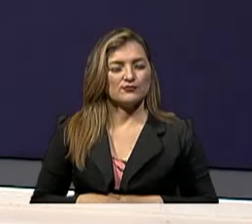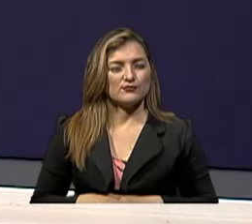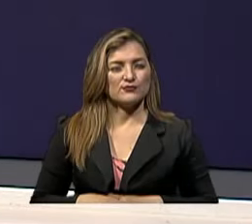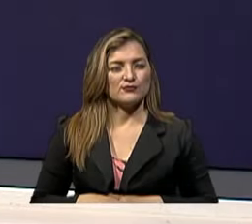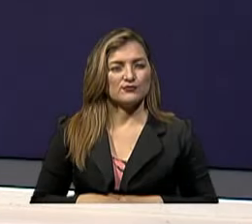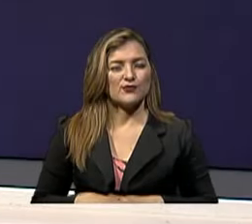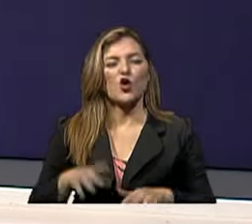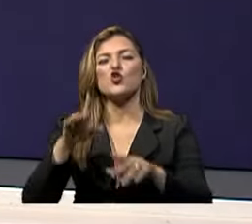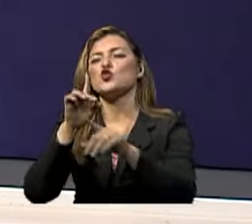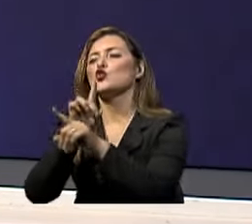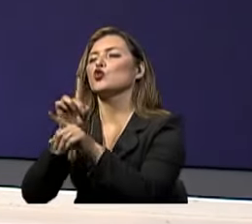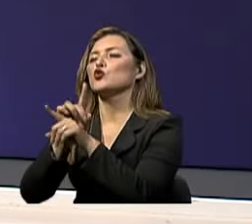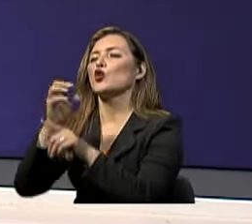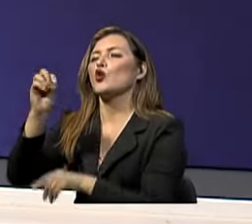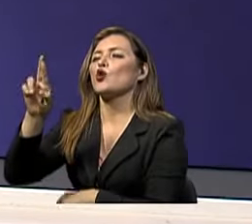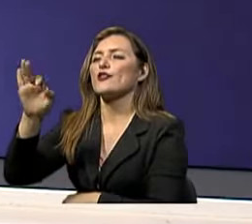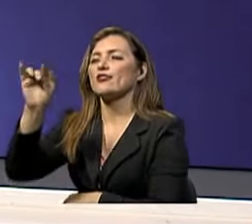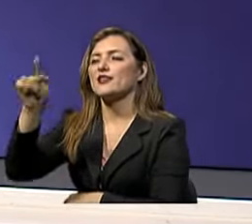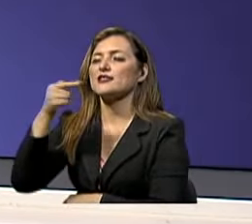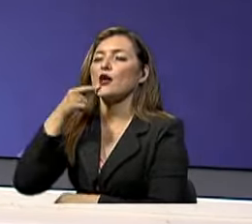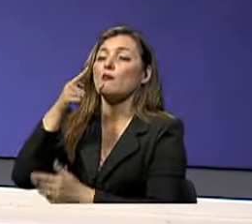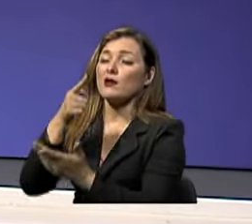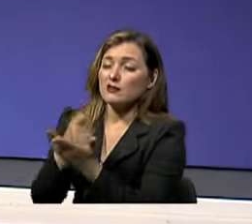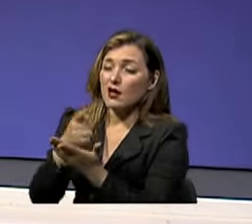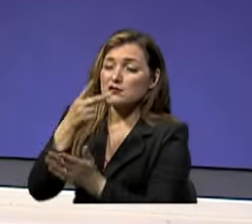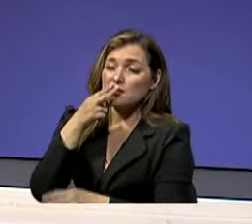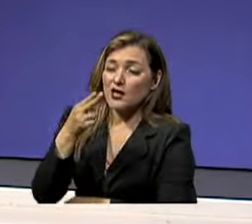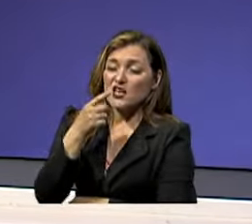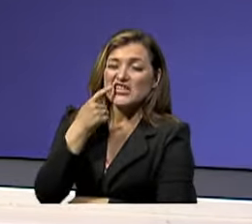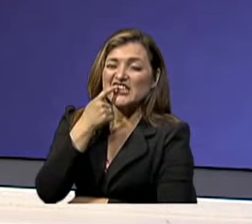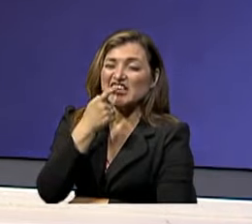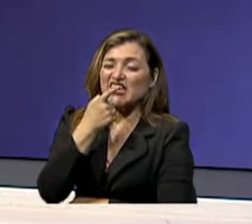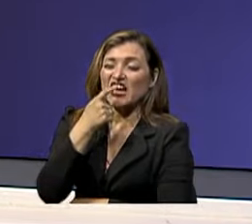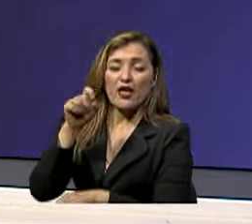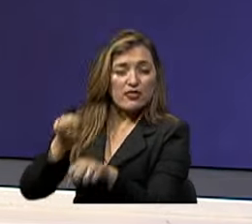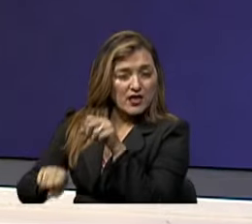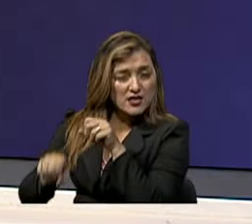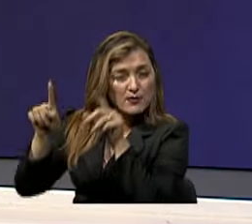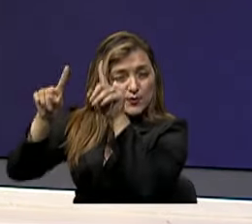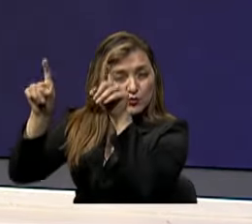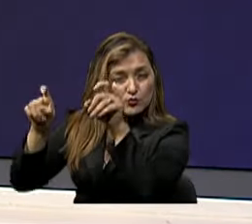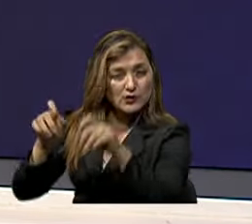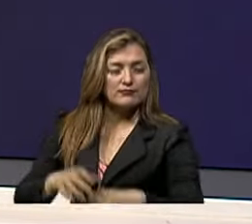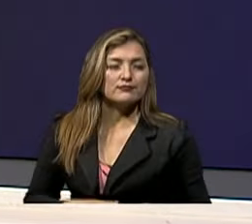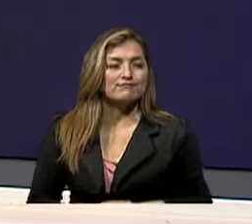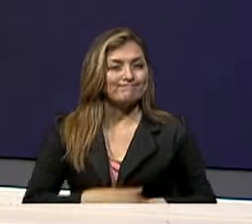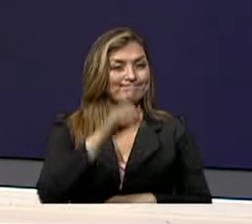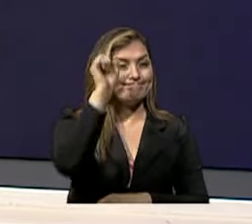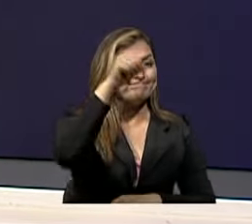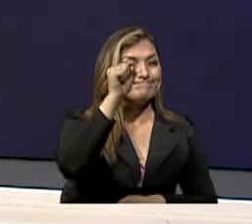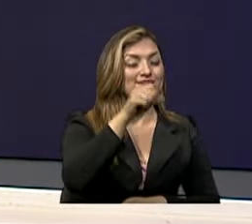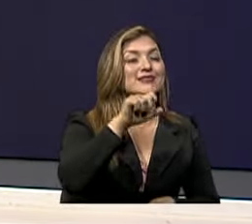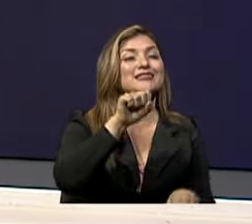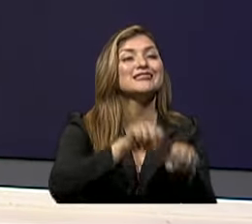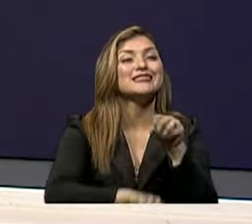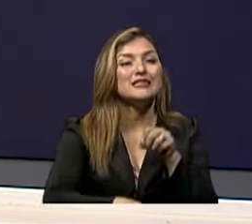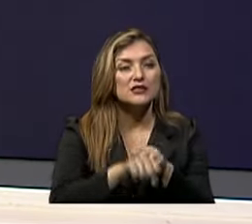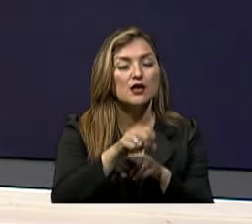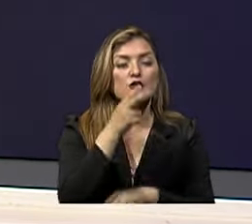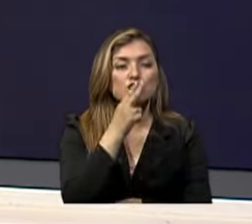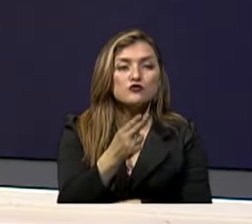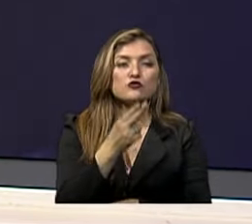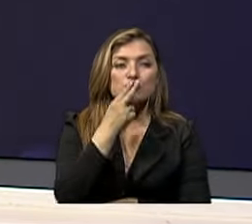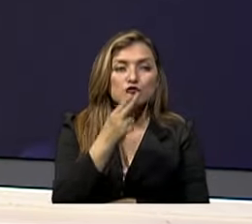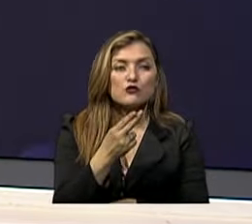Bueno la respuesta es clarísima Definitivamente que sí Porque esa constante exposición Del humo De la nicotina Y de todas estas sustancias